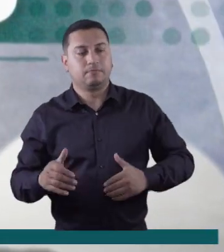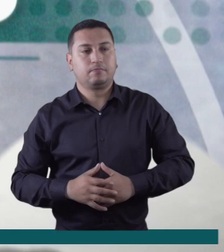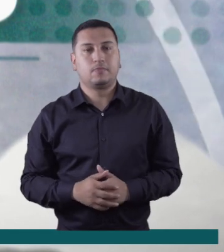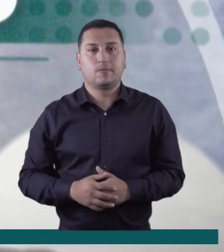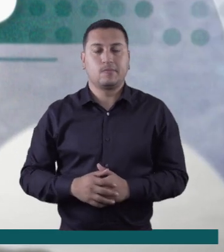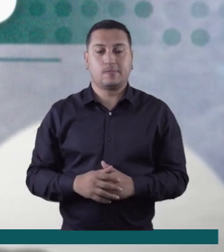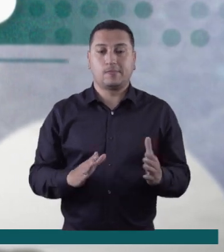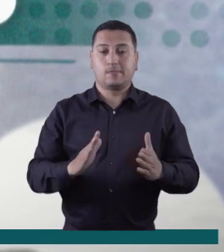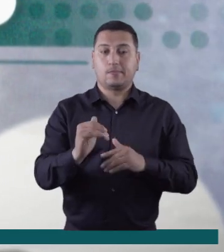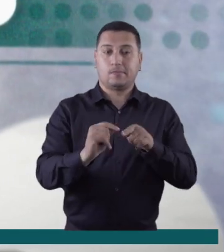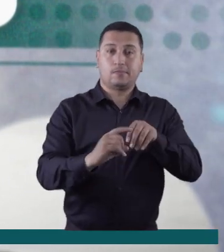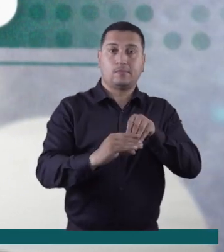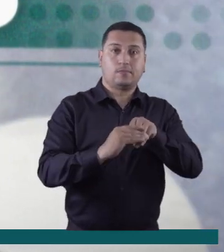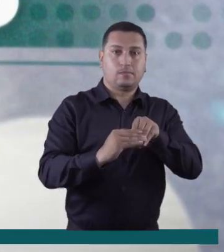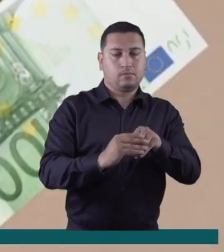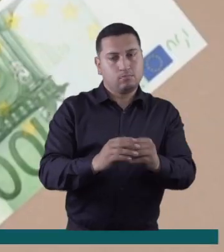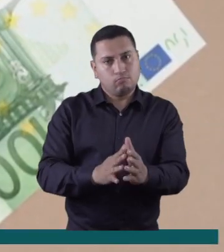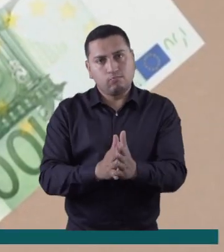Más adelante.